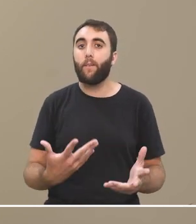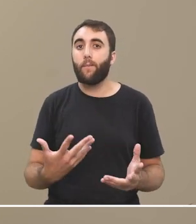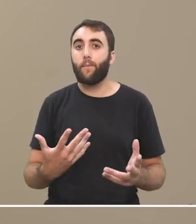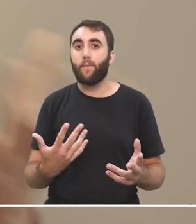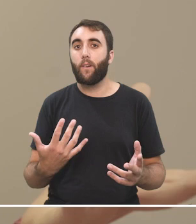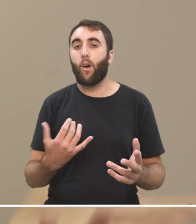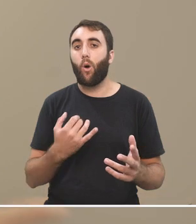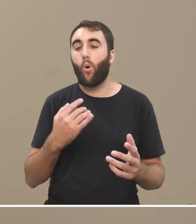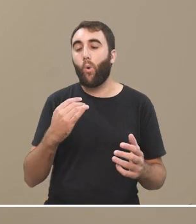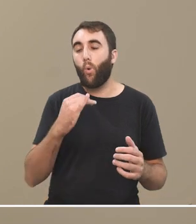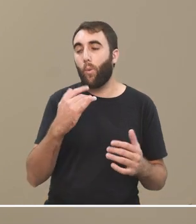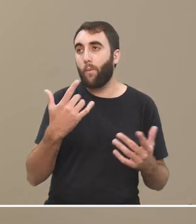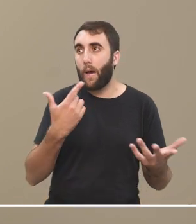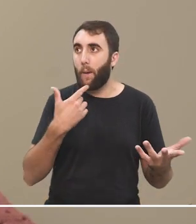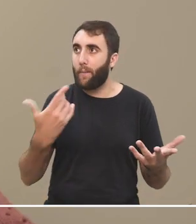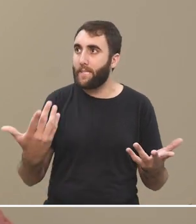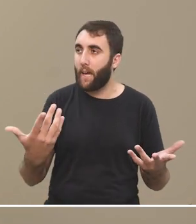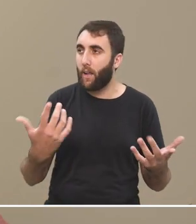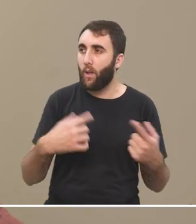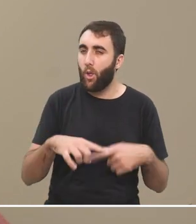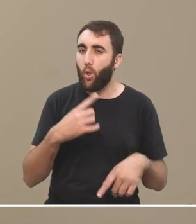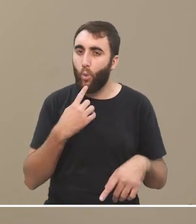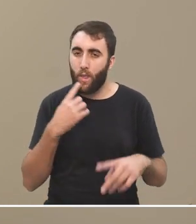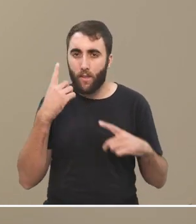sentido cuestionar un montón de cosas pero por otro lado